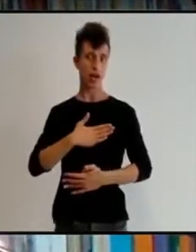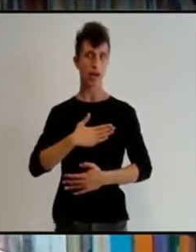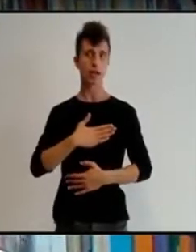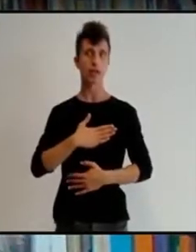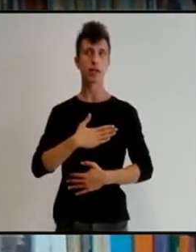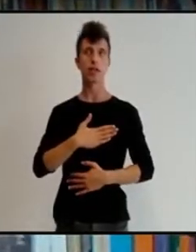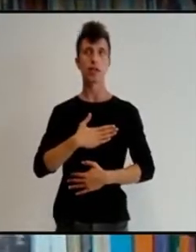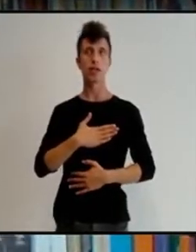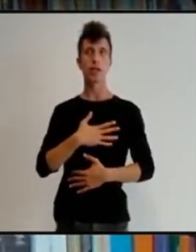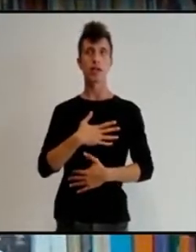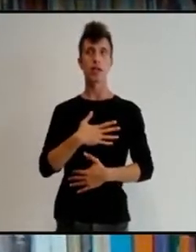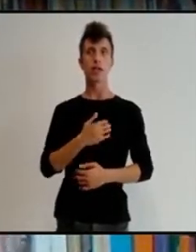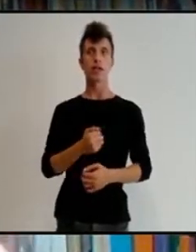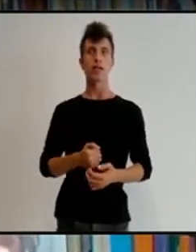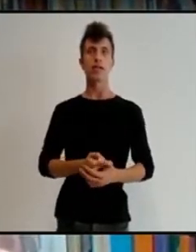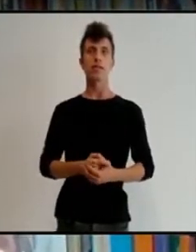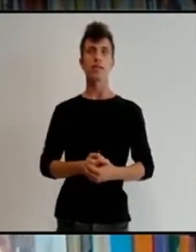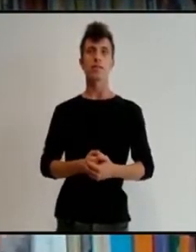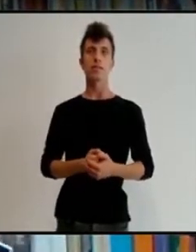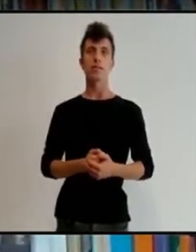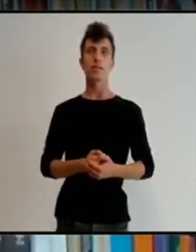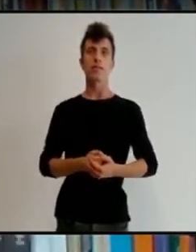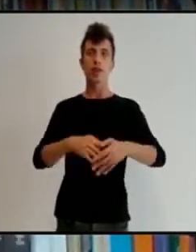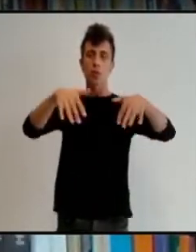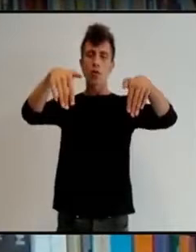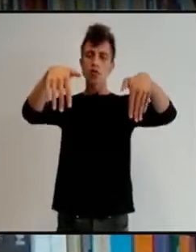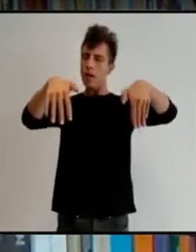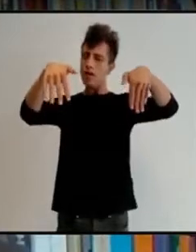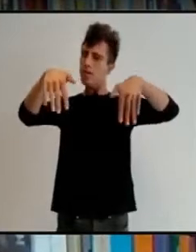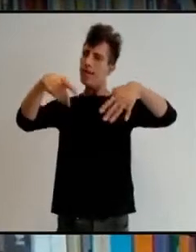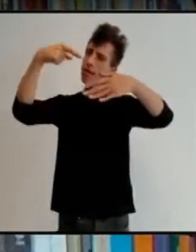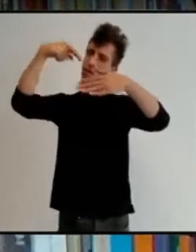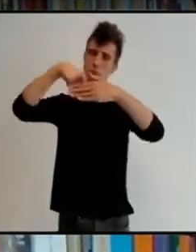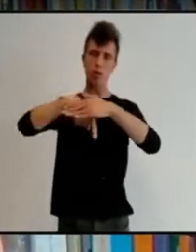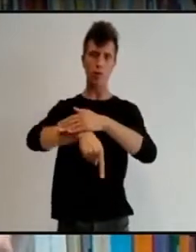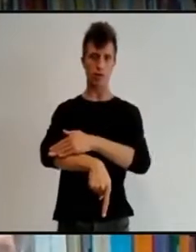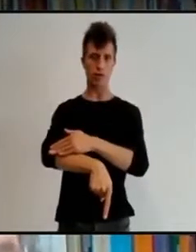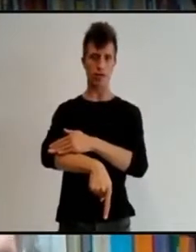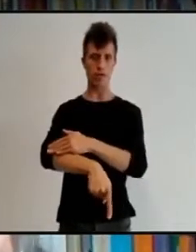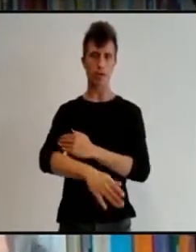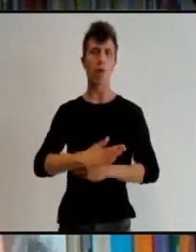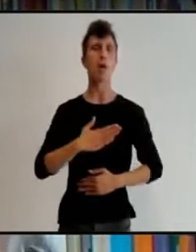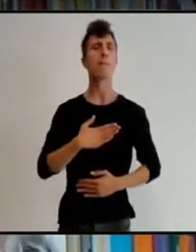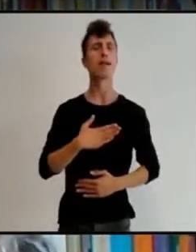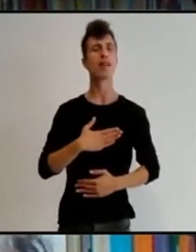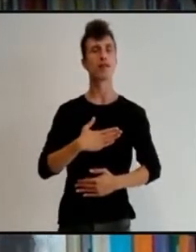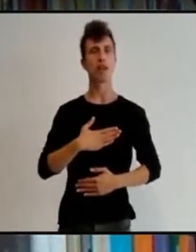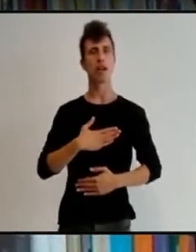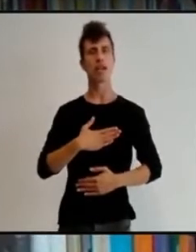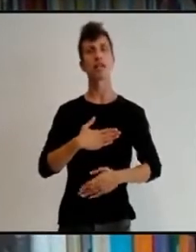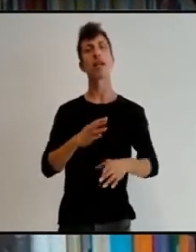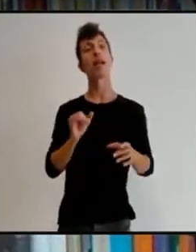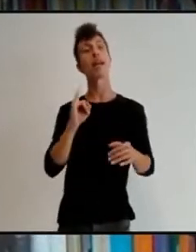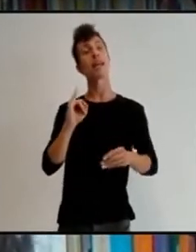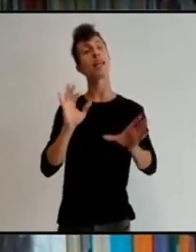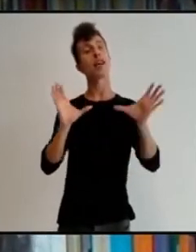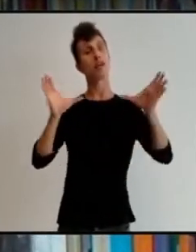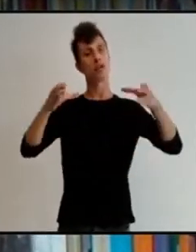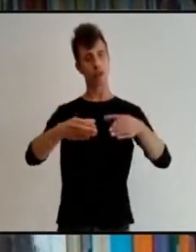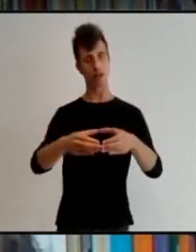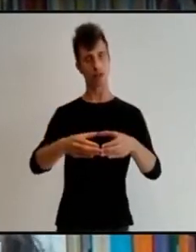profundas implicaciones personales, pero también comunitarias. Ser